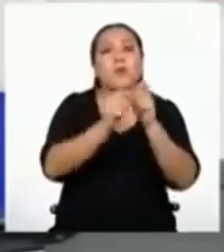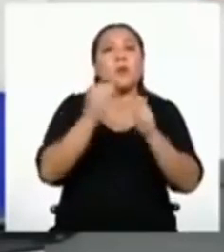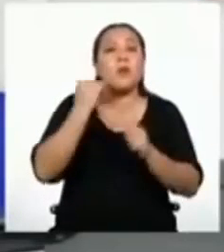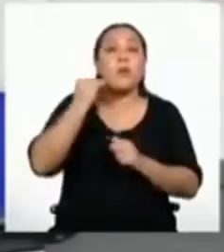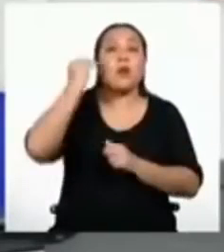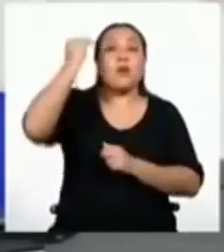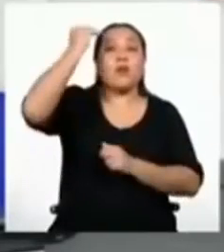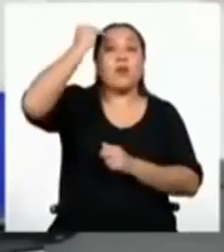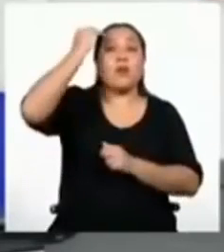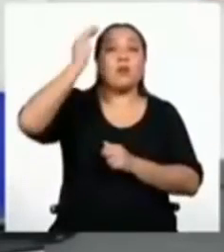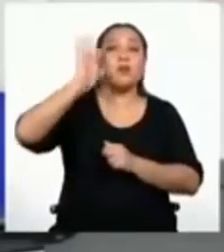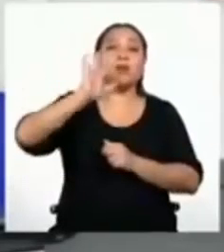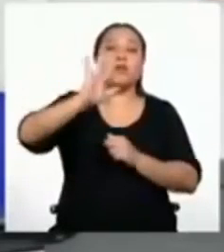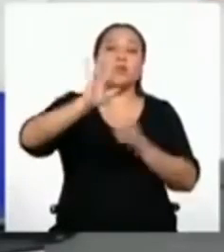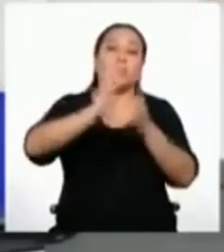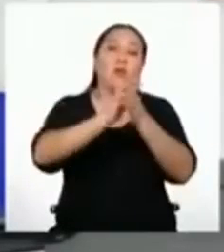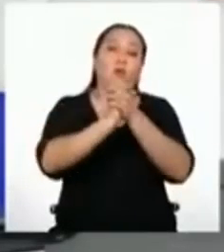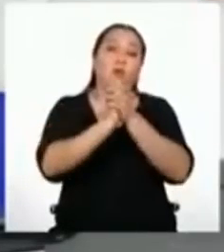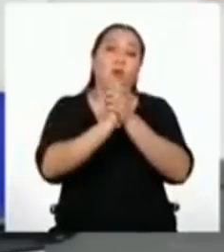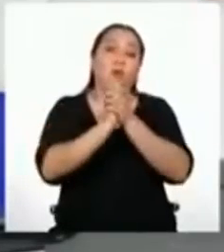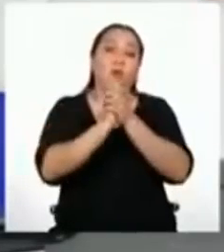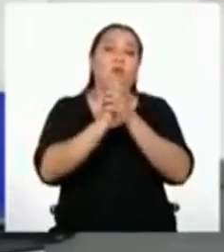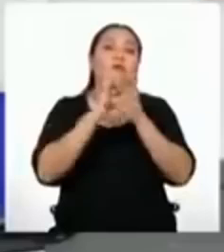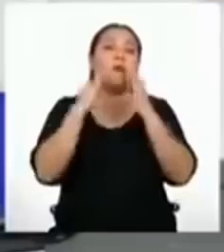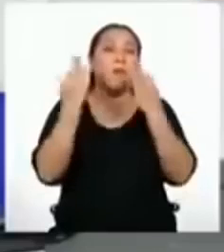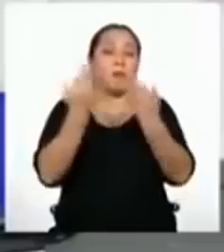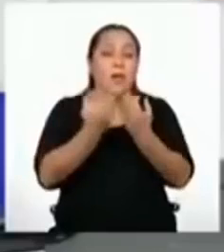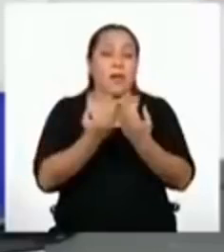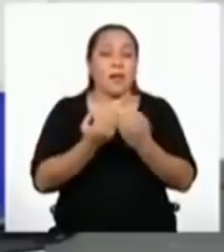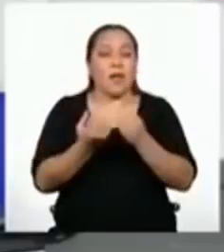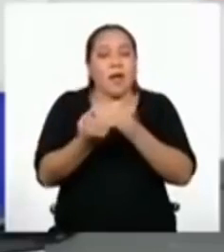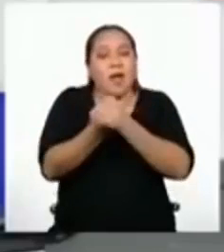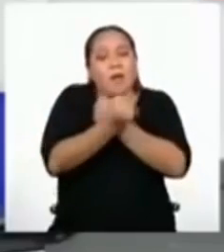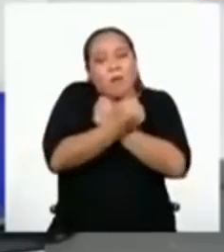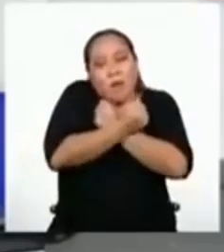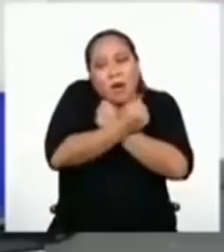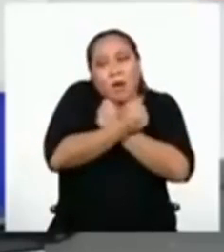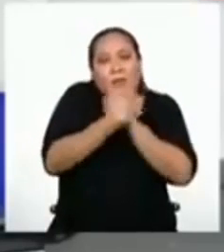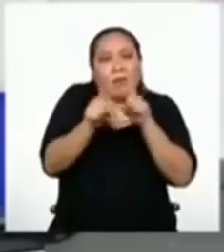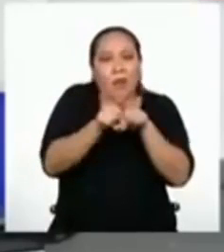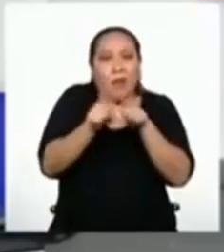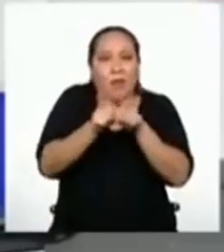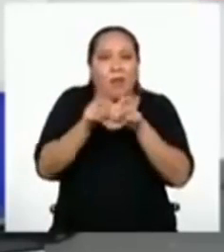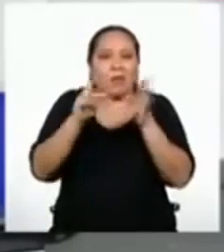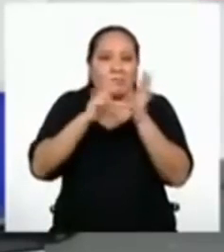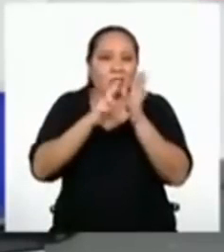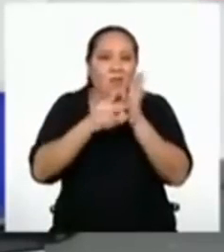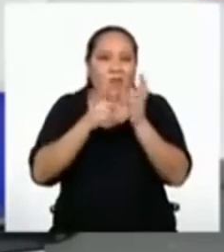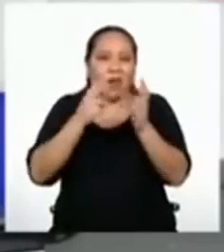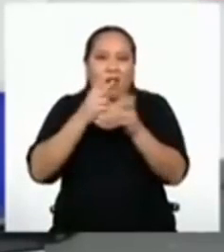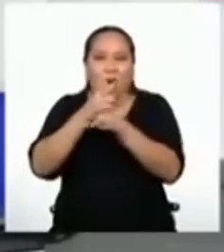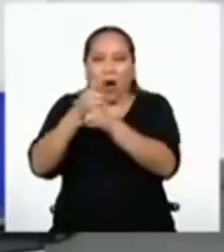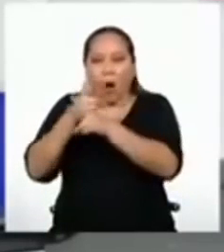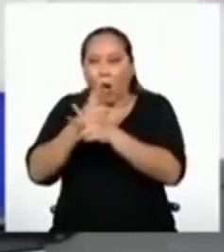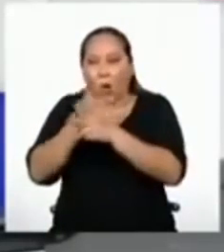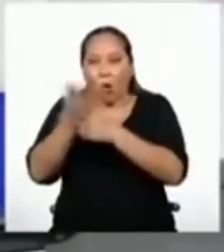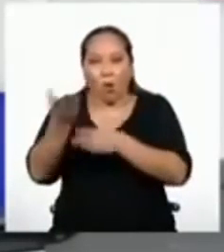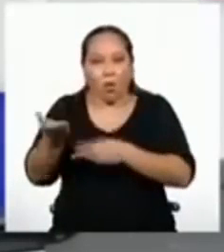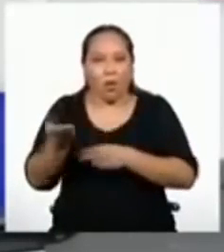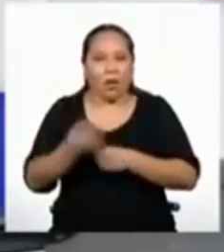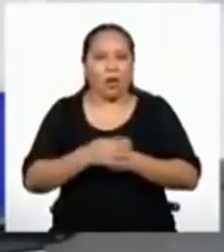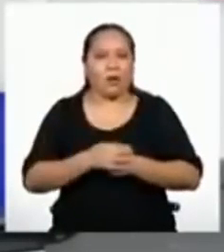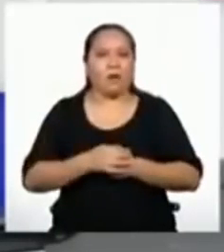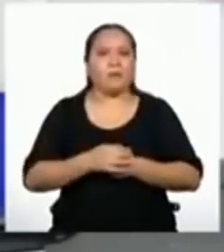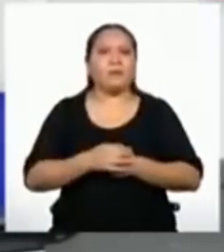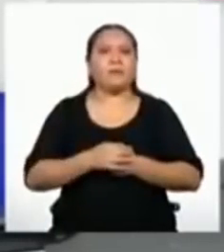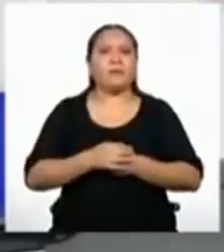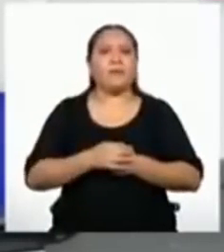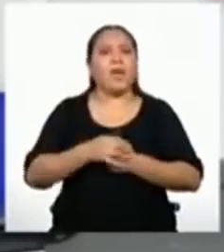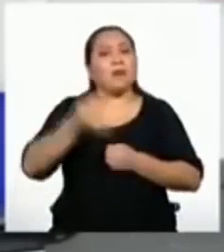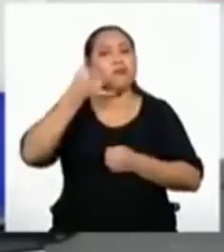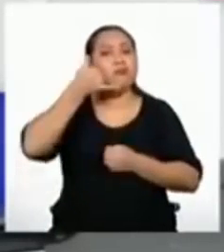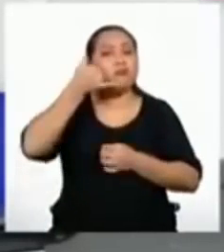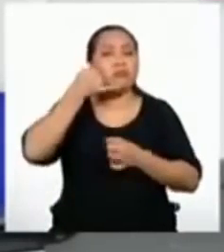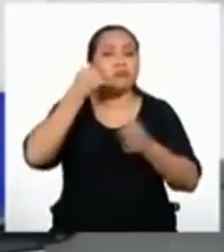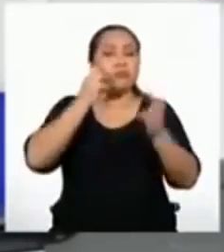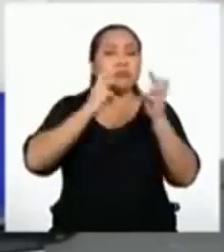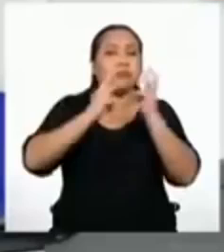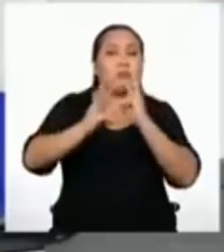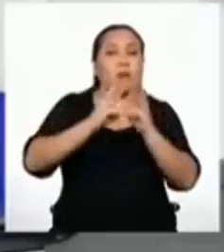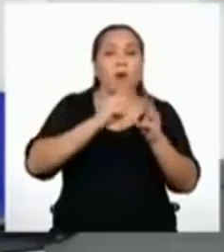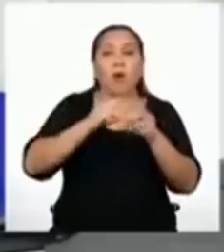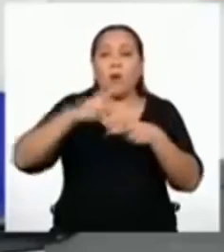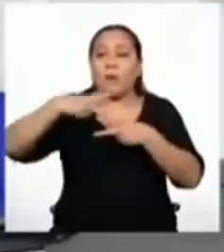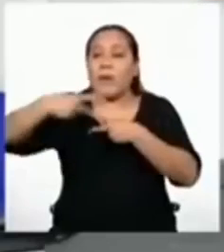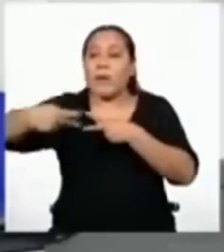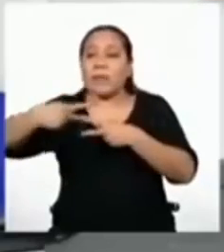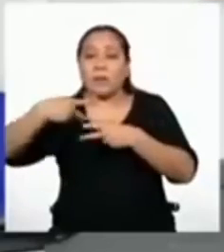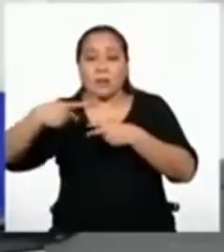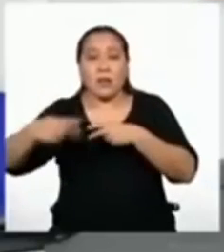en su familia, ¿sí? Querer es cuidar. Traten de organizarse por WhatsApp o llamadas con sus vecinos para apoyar